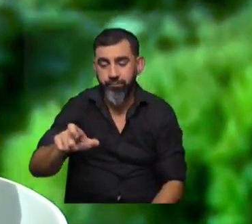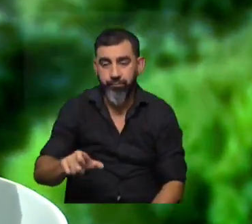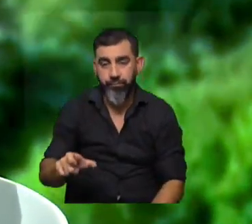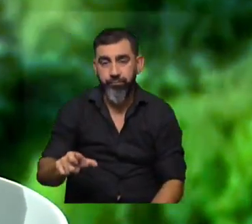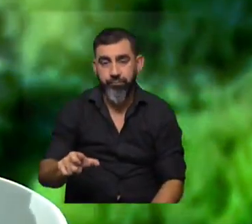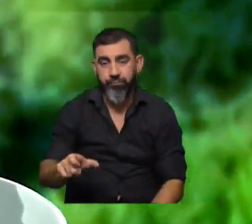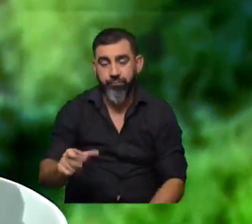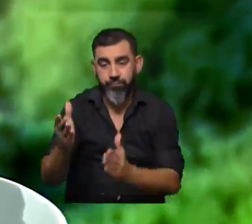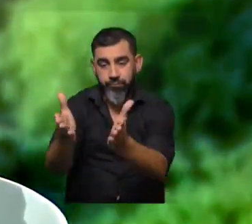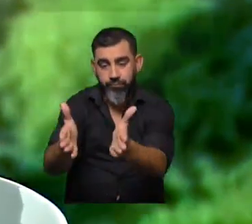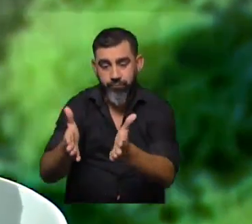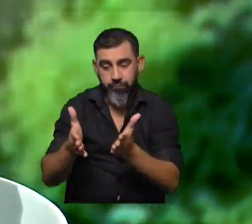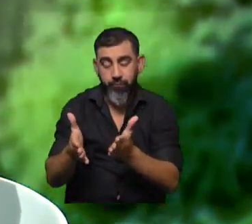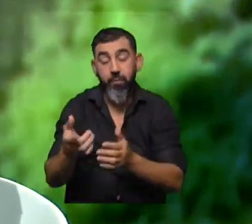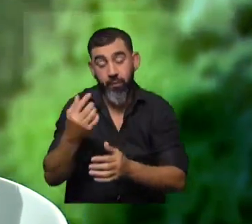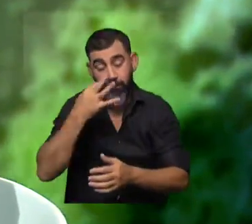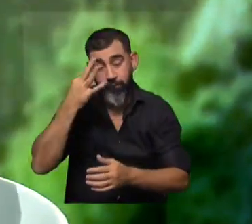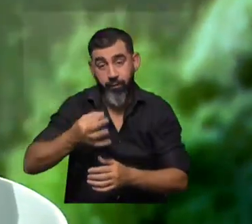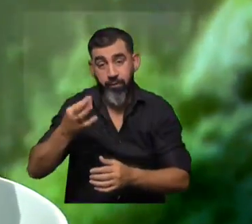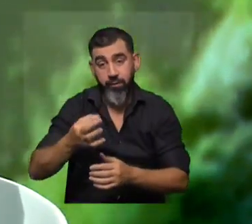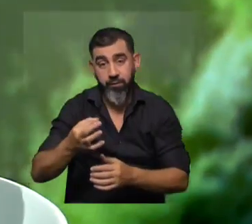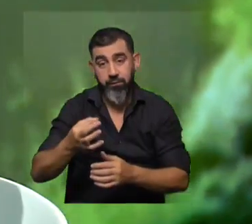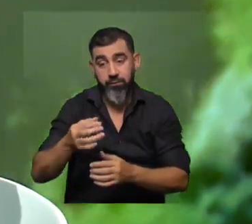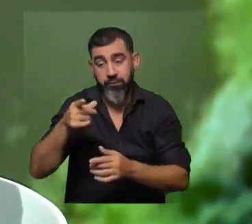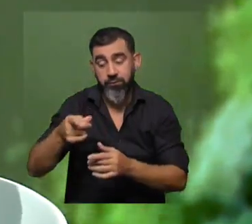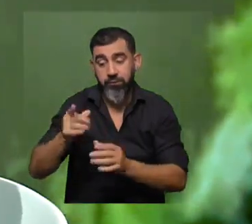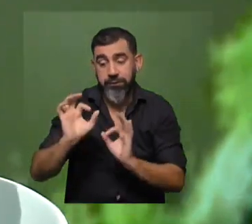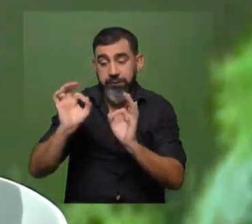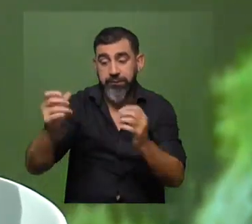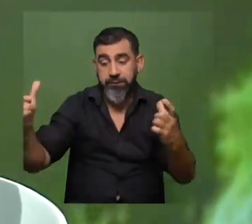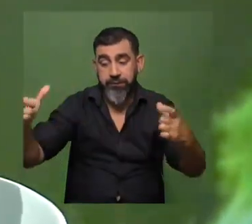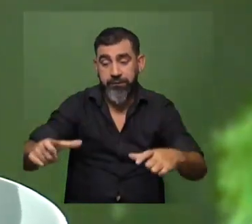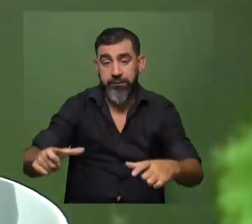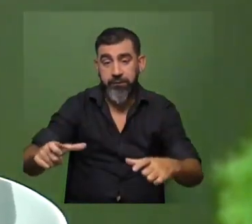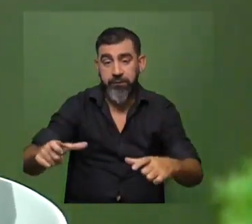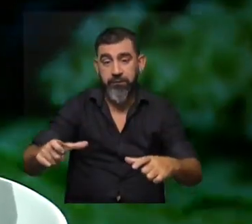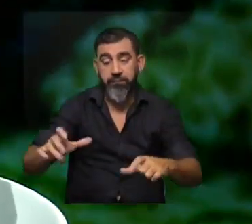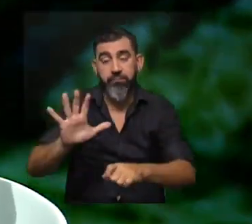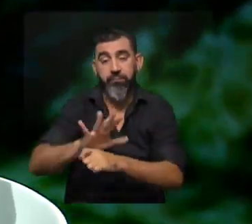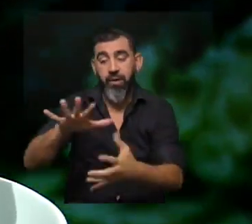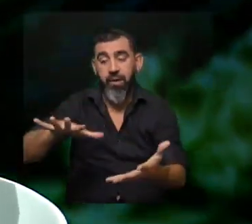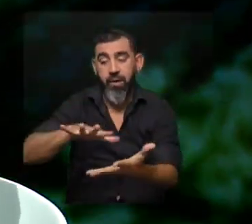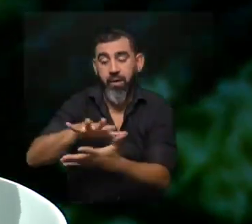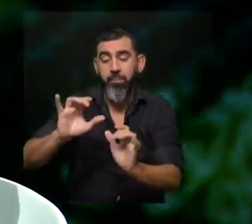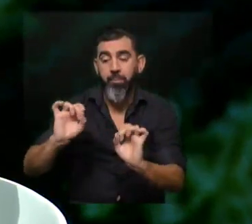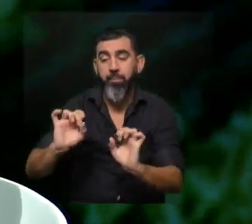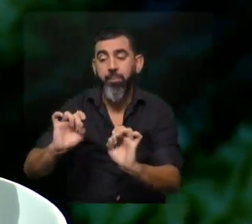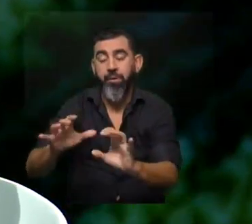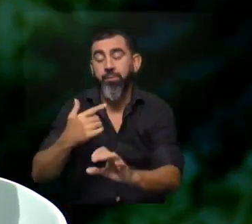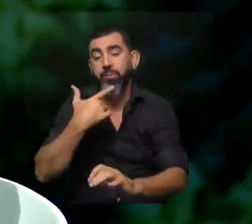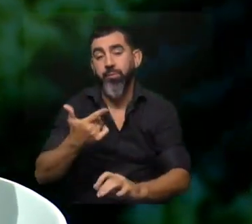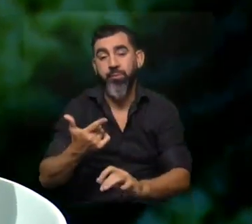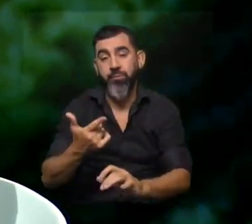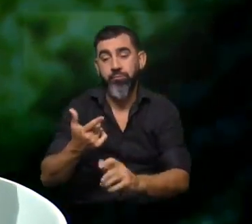canalizada pero que en realidad llega a ese lago y genera un espacio y un ambiente natural en el que por ejemplo